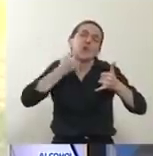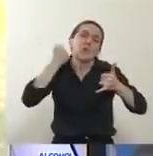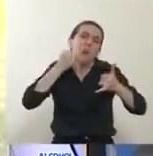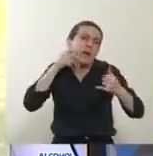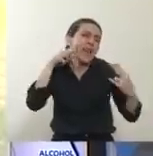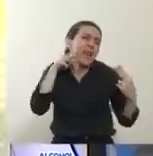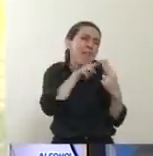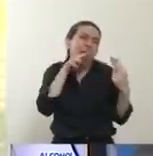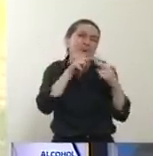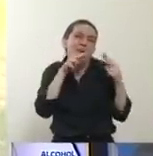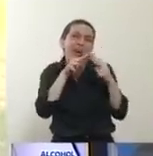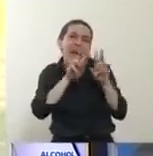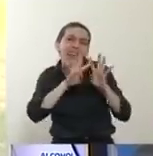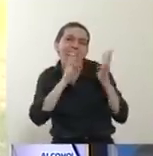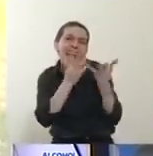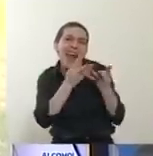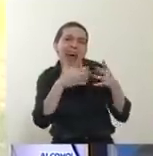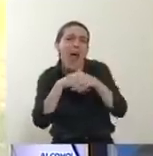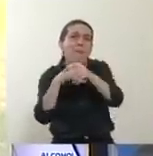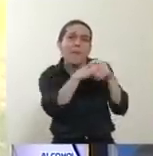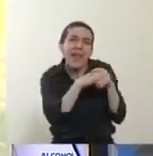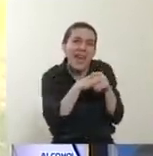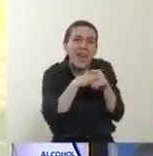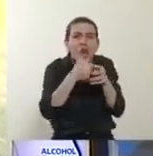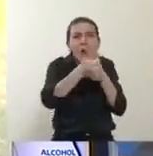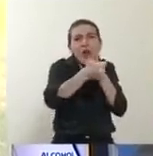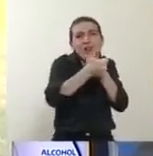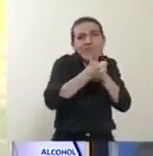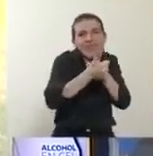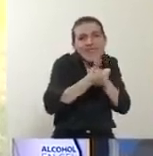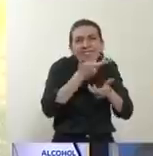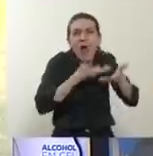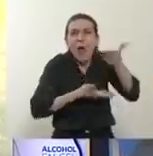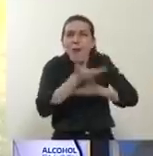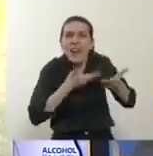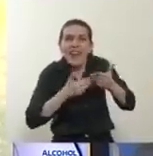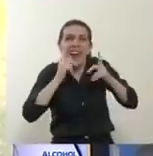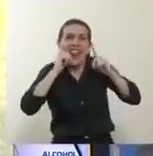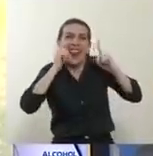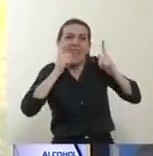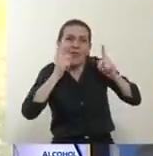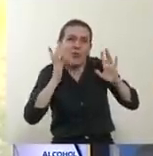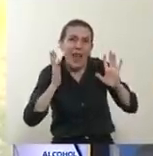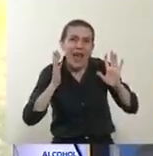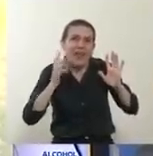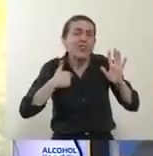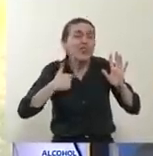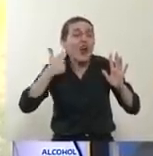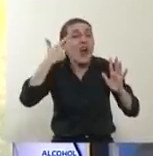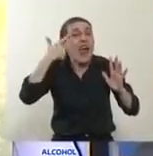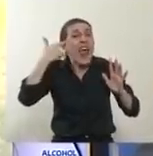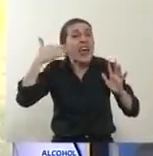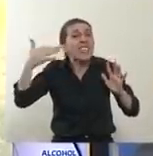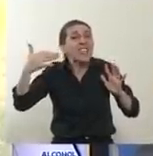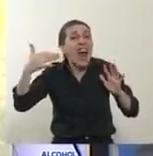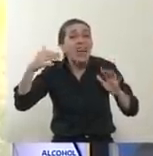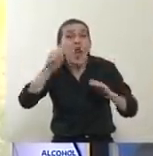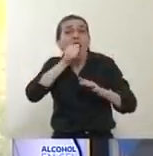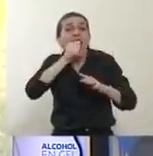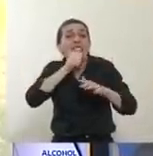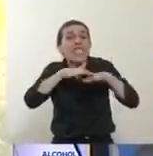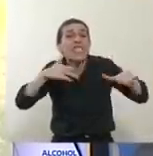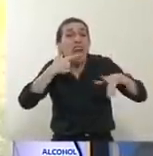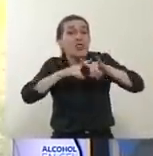estar cerca de los afectos, compartir, disfrutar. Yo extraño los recitales tanto como ustedes.